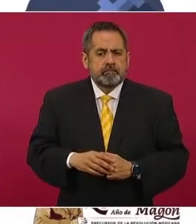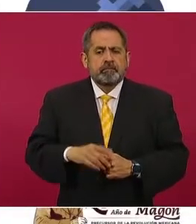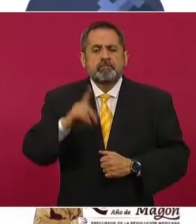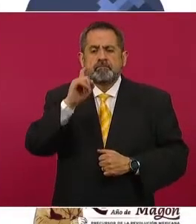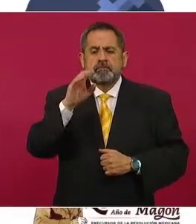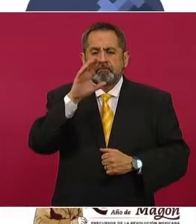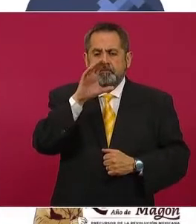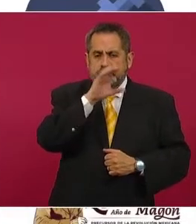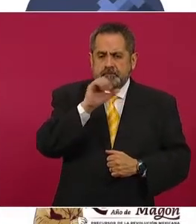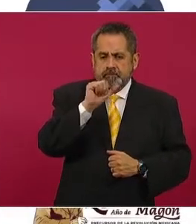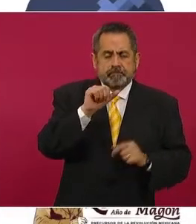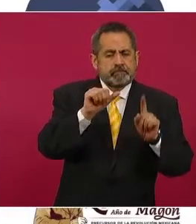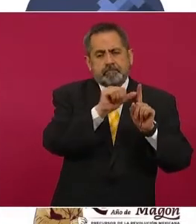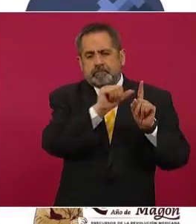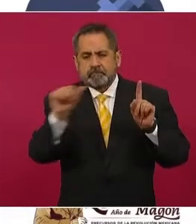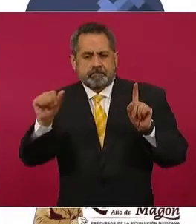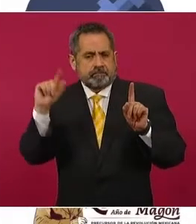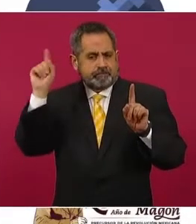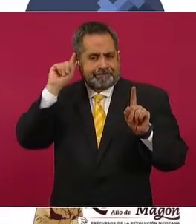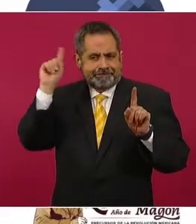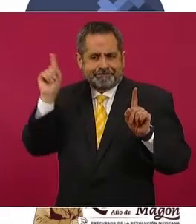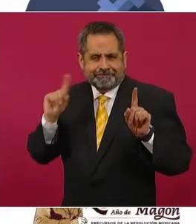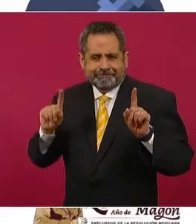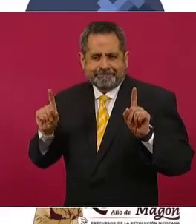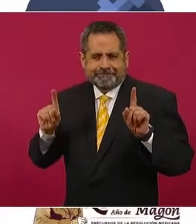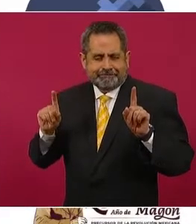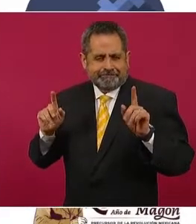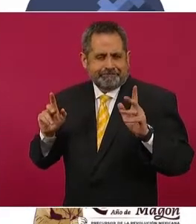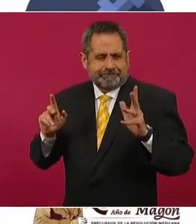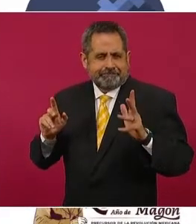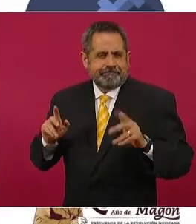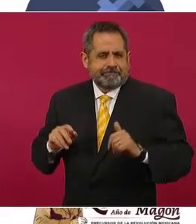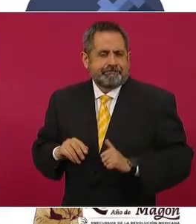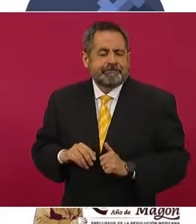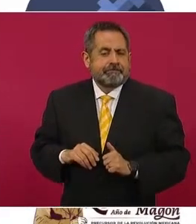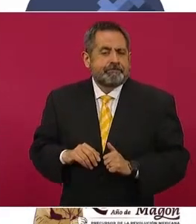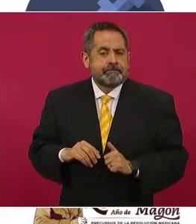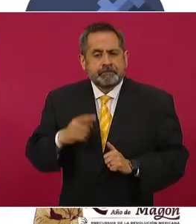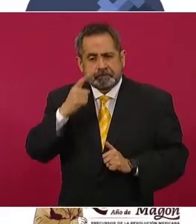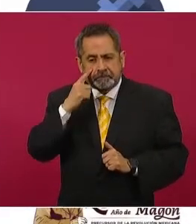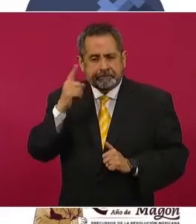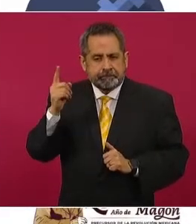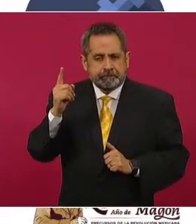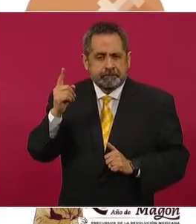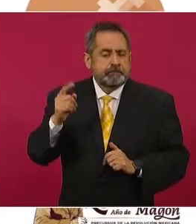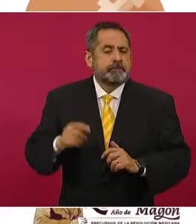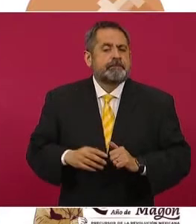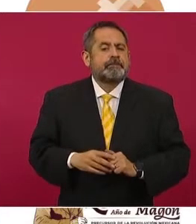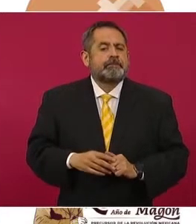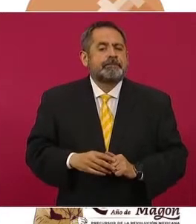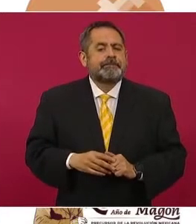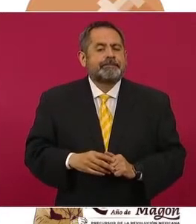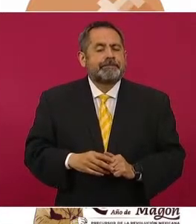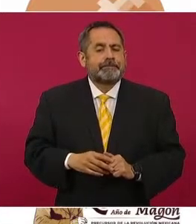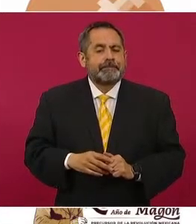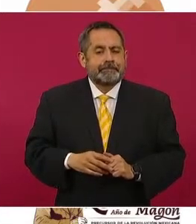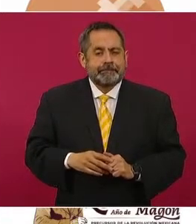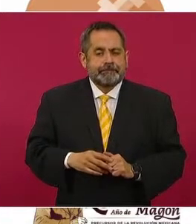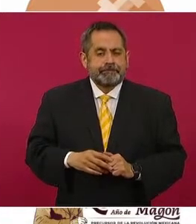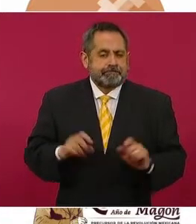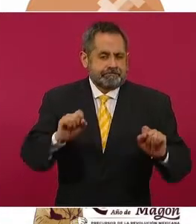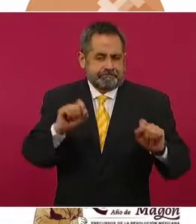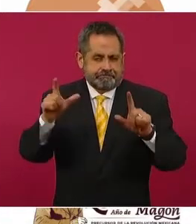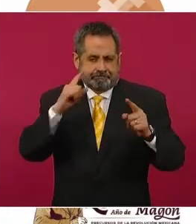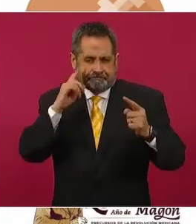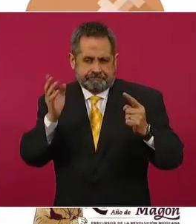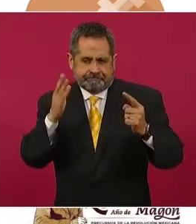lo que es Zacatecas. Y en total, si te damos vuelta precisamente a estas láminas, por